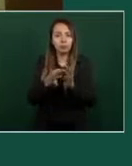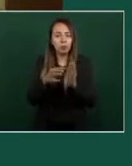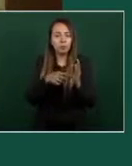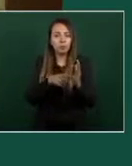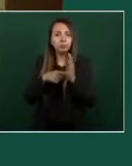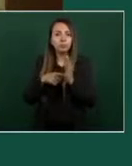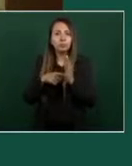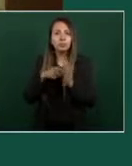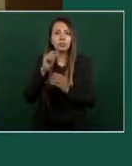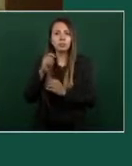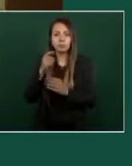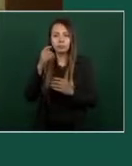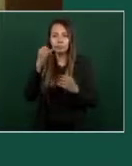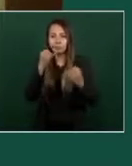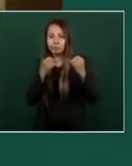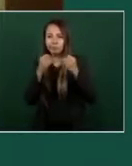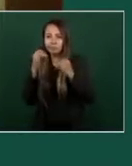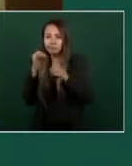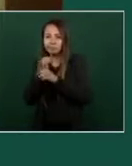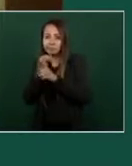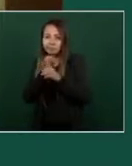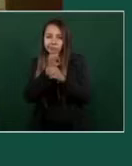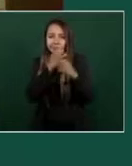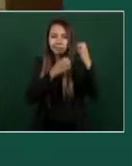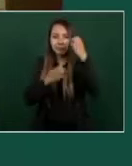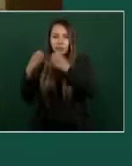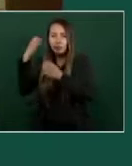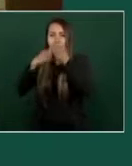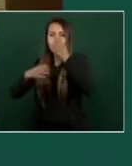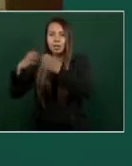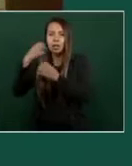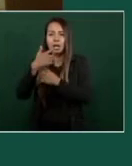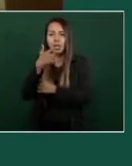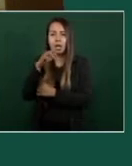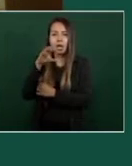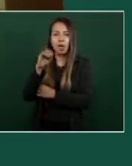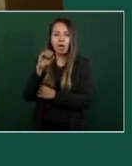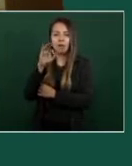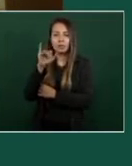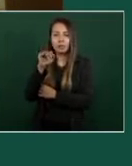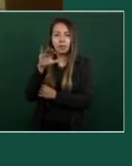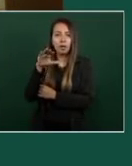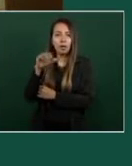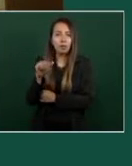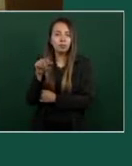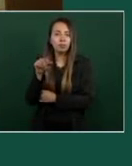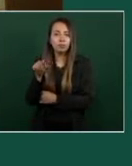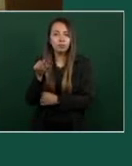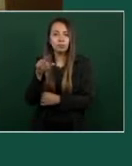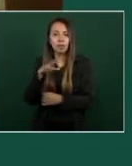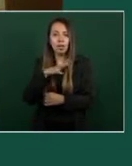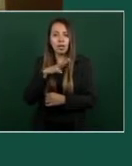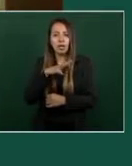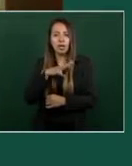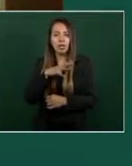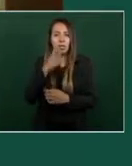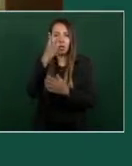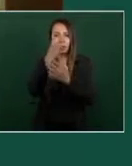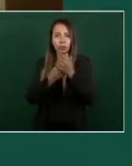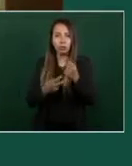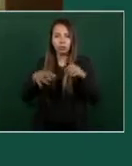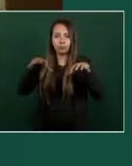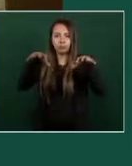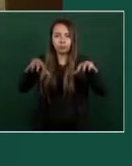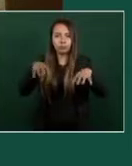geofísica, en donde ya se determinó un punto posible de oquedad entre ambas minas, entre Pinavete y Conchas